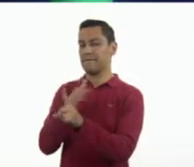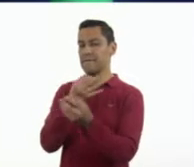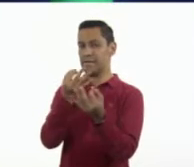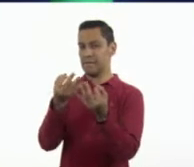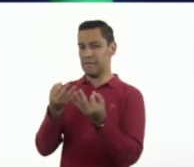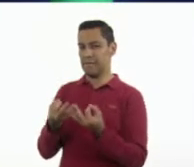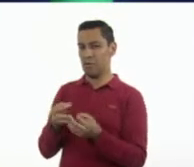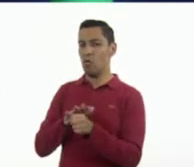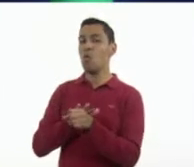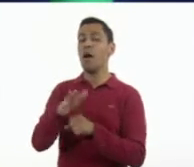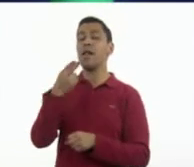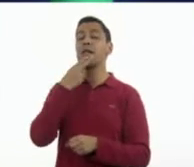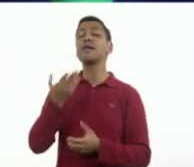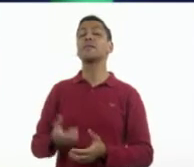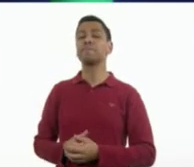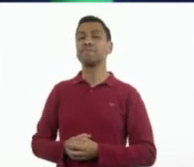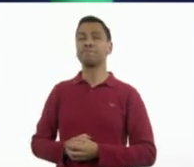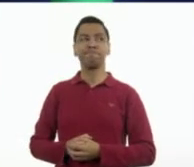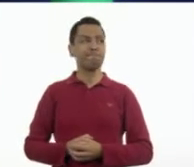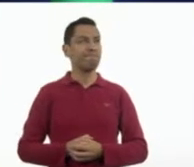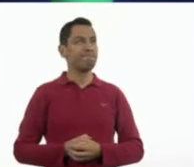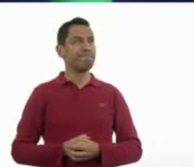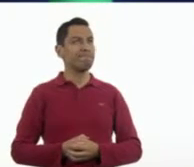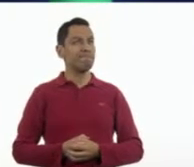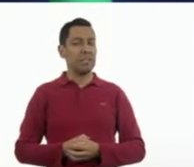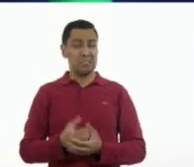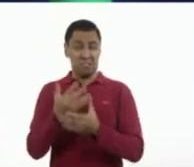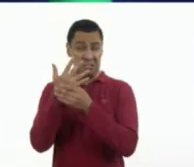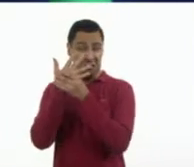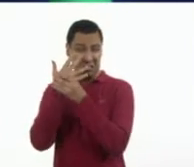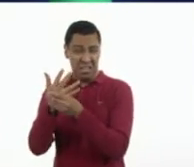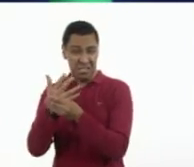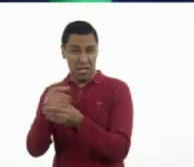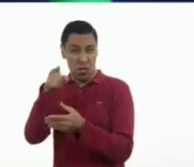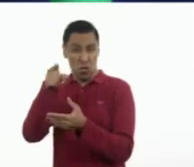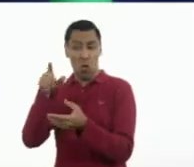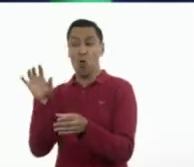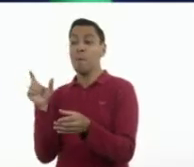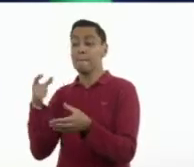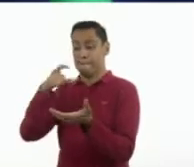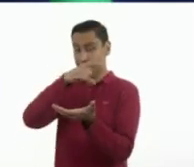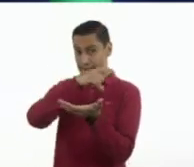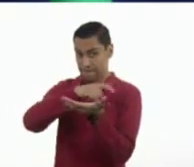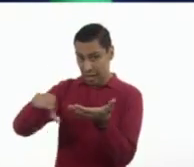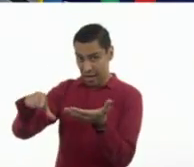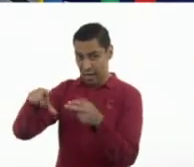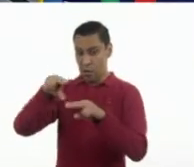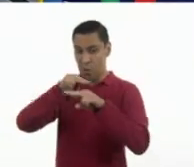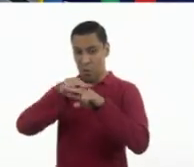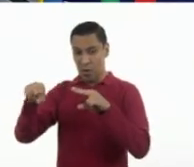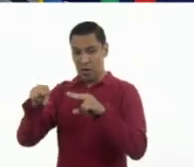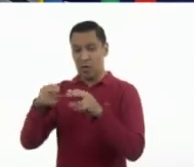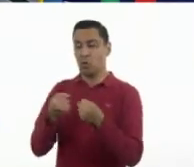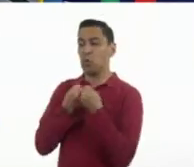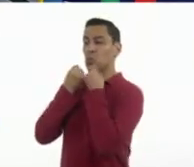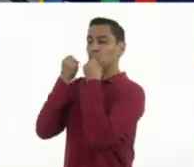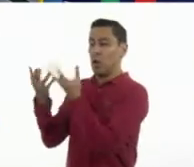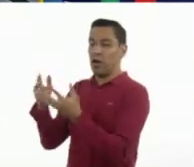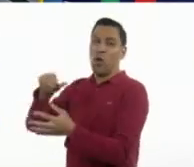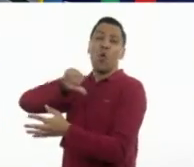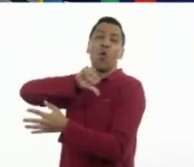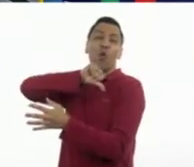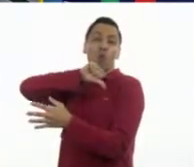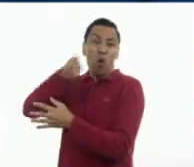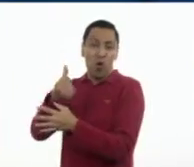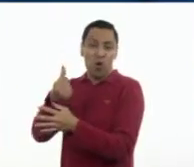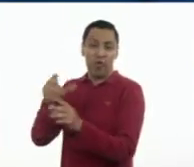la frase que dice... Todas las ganancias se donarán a la Fundación María Teresa. Así es. Y si te fijas bien,